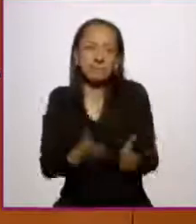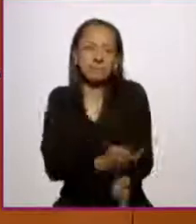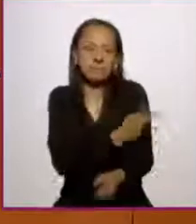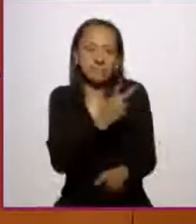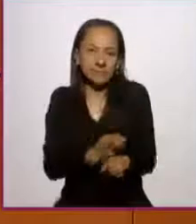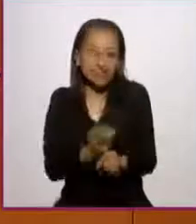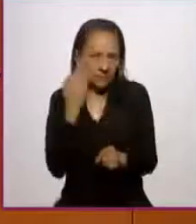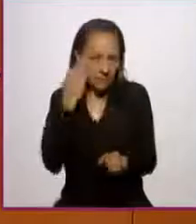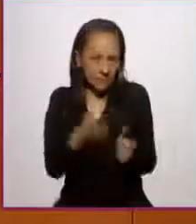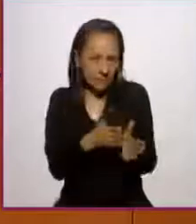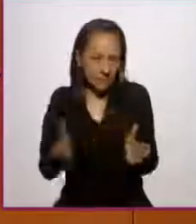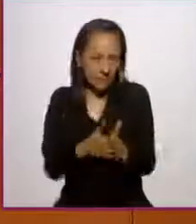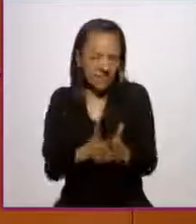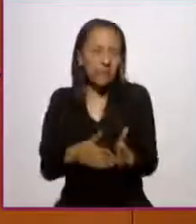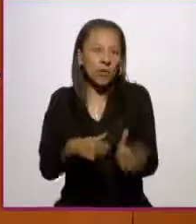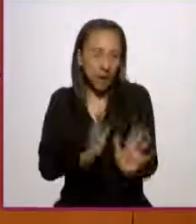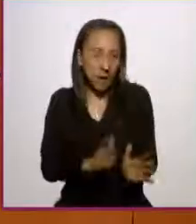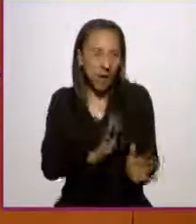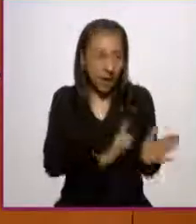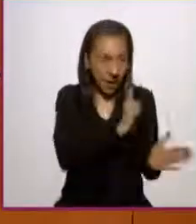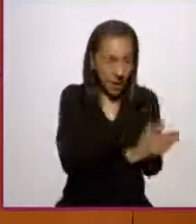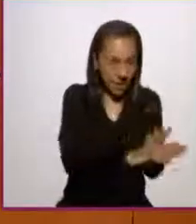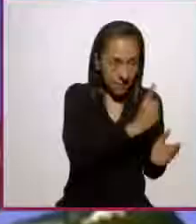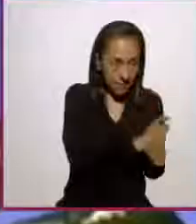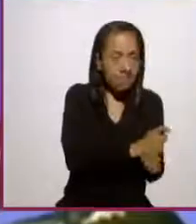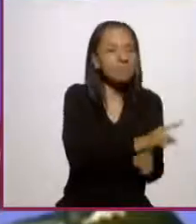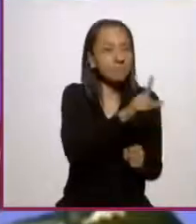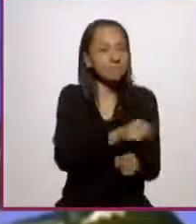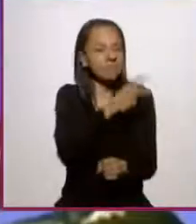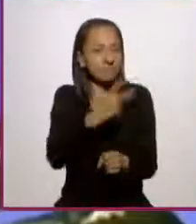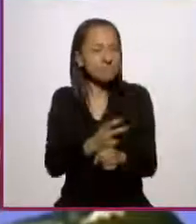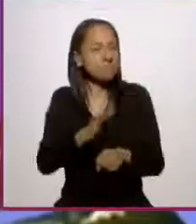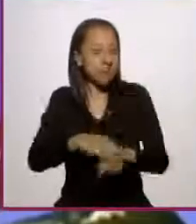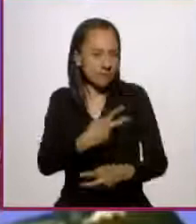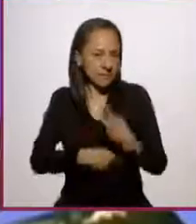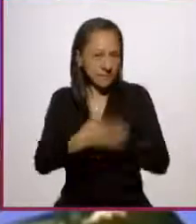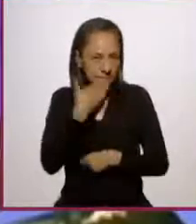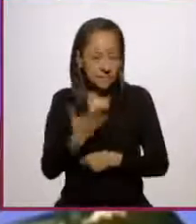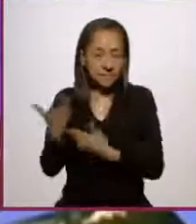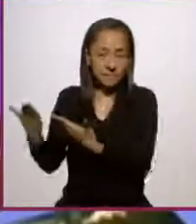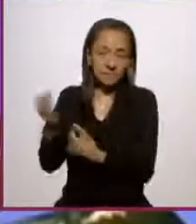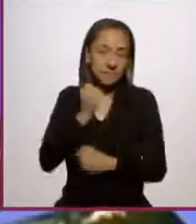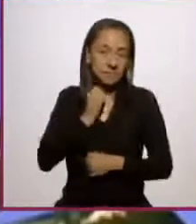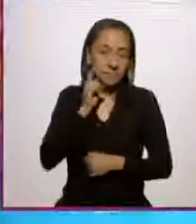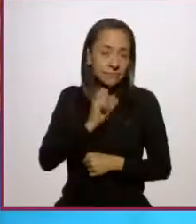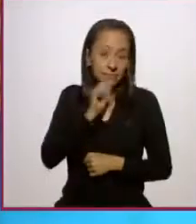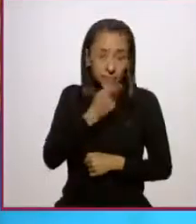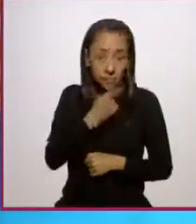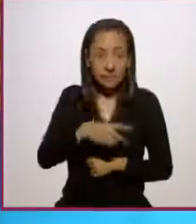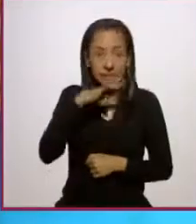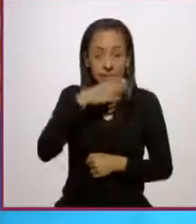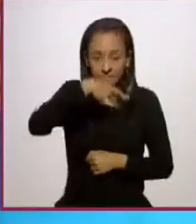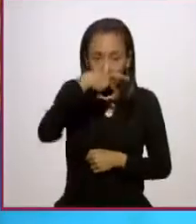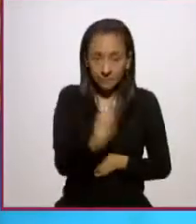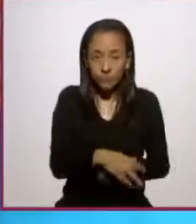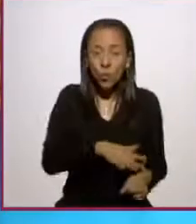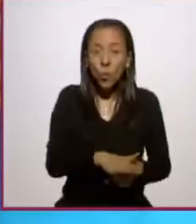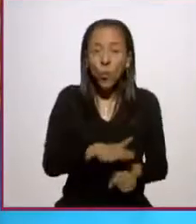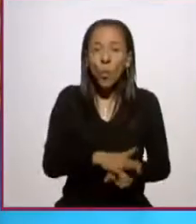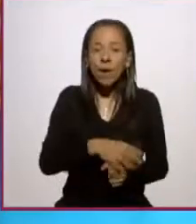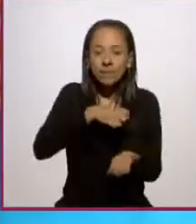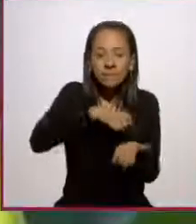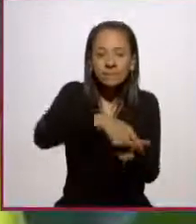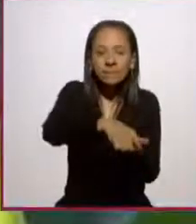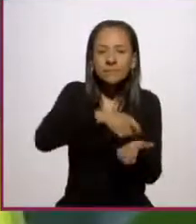efectos de la ejecución de la ley. La legisladora explicó que el maíz nativo es el resultado de la evolución de las semillas a través